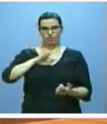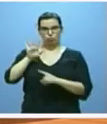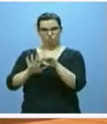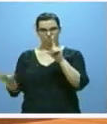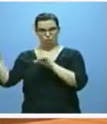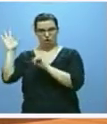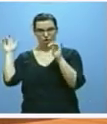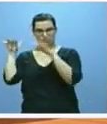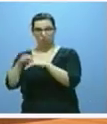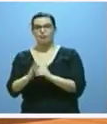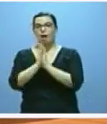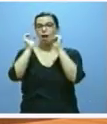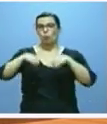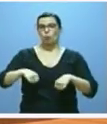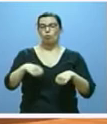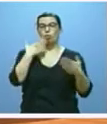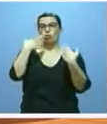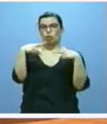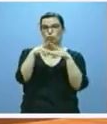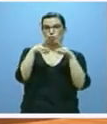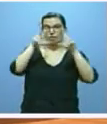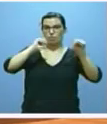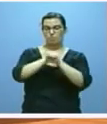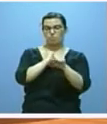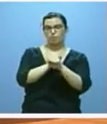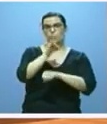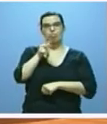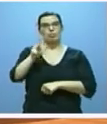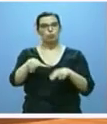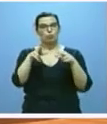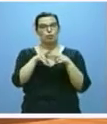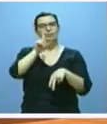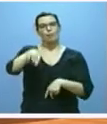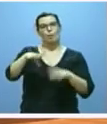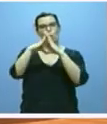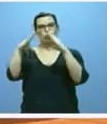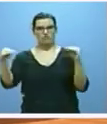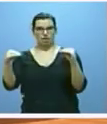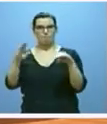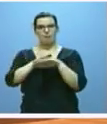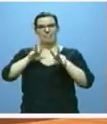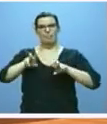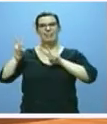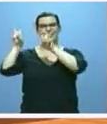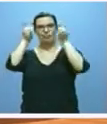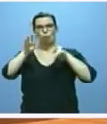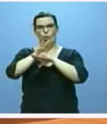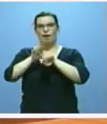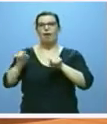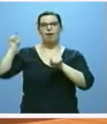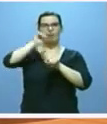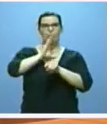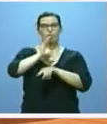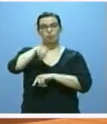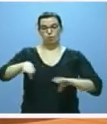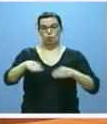Acuerdos del diálogo social en materia de empleo y derechos sociales, con las universidades en torno al mapa de titulaciones, con los grupos